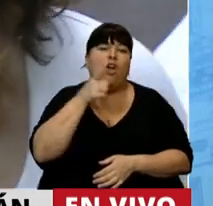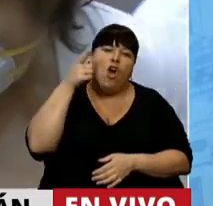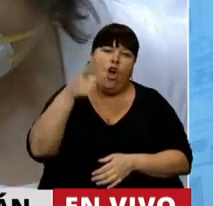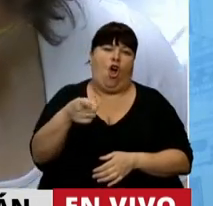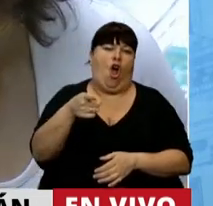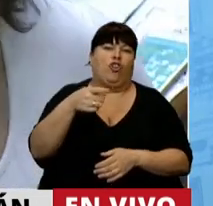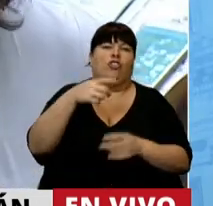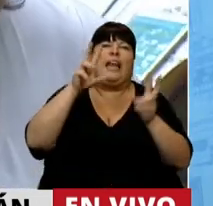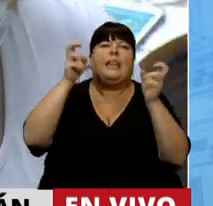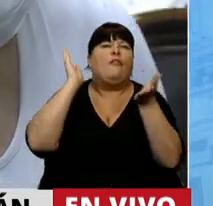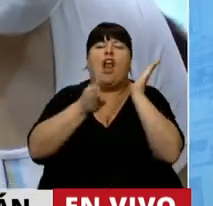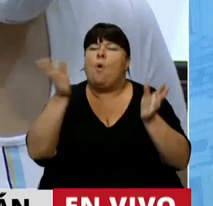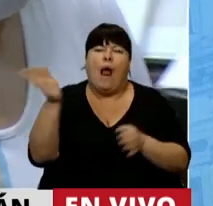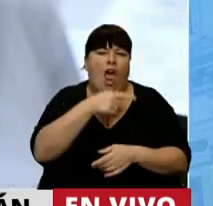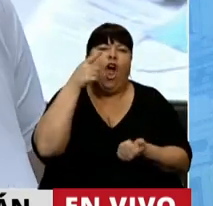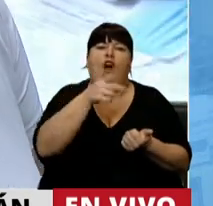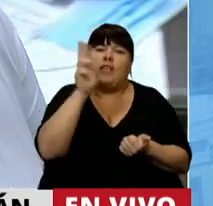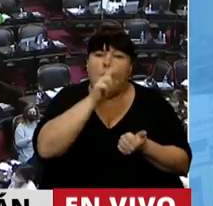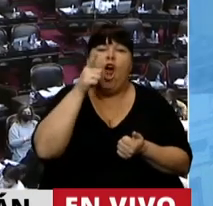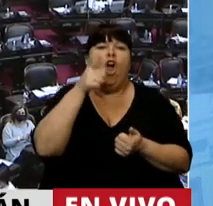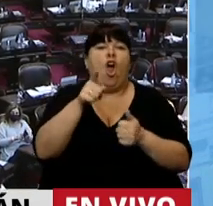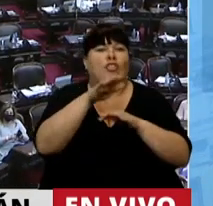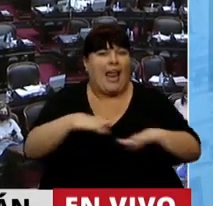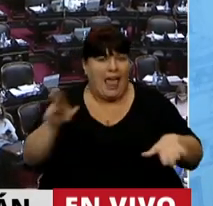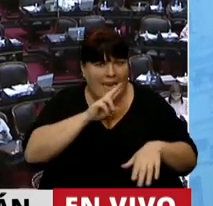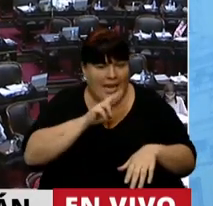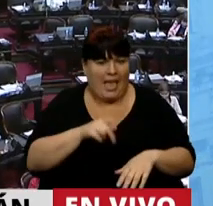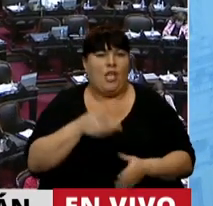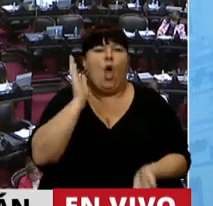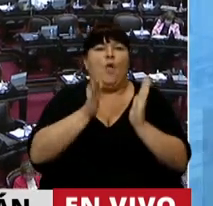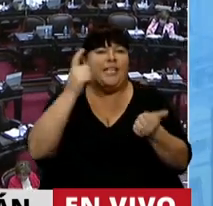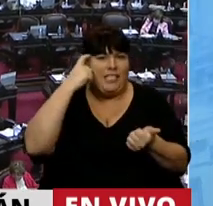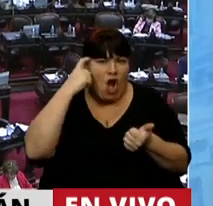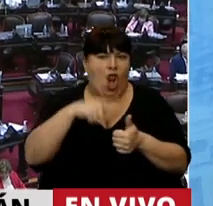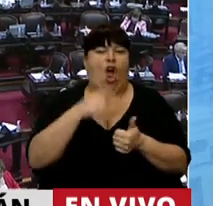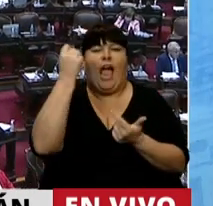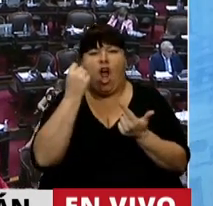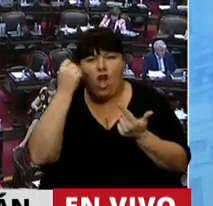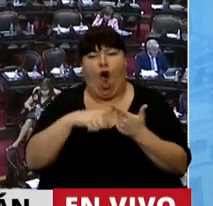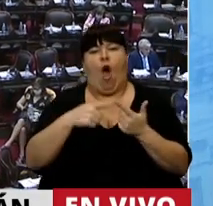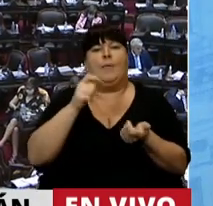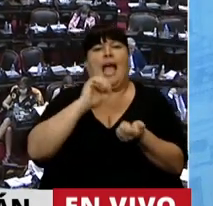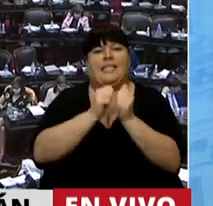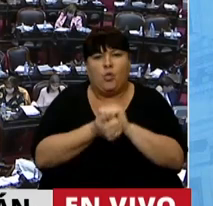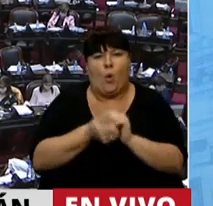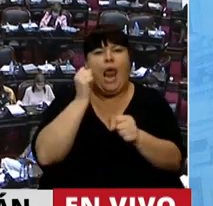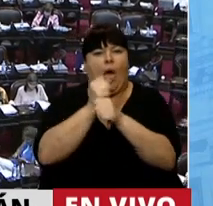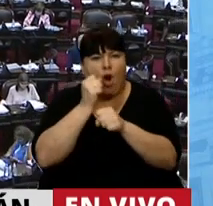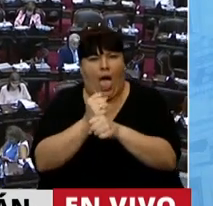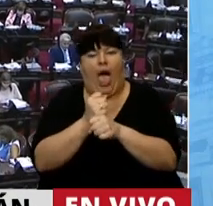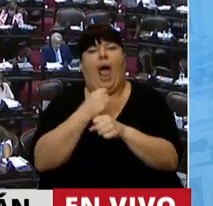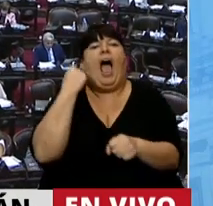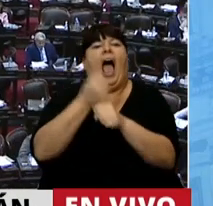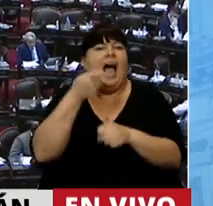en contra de cualquier tipo de violencia contra la mujer y contra las niñas. Violencia psicológica, económica, sexual, laboral,